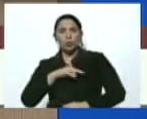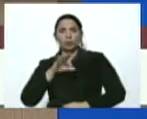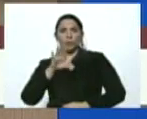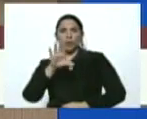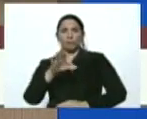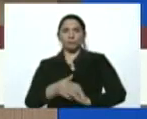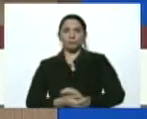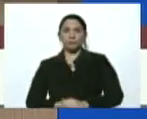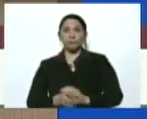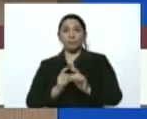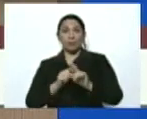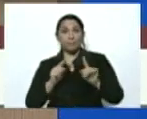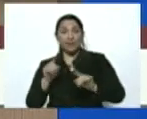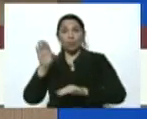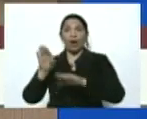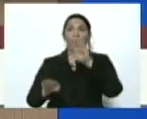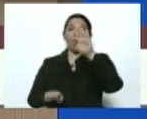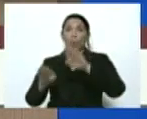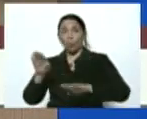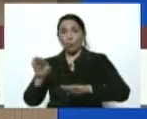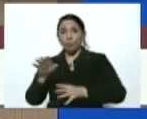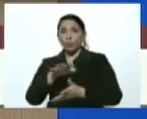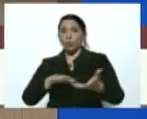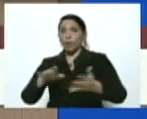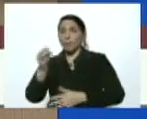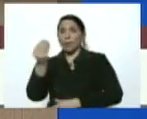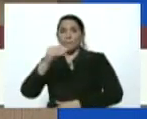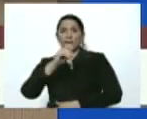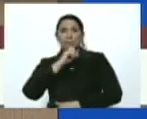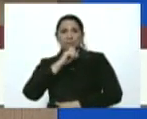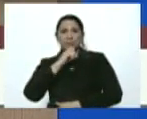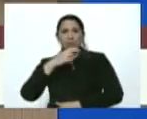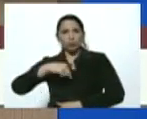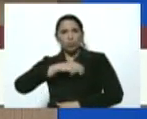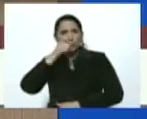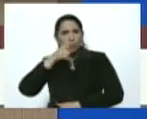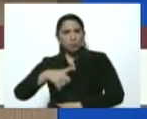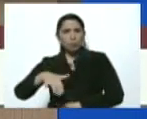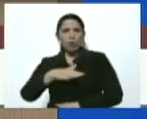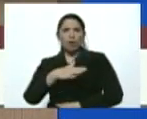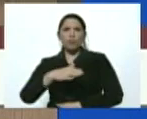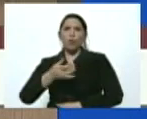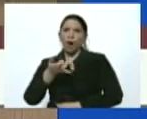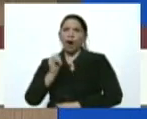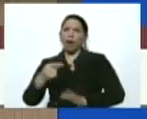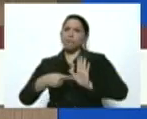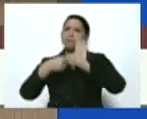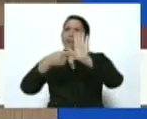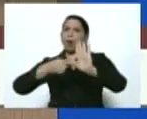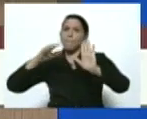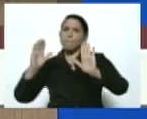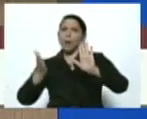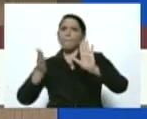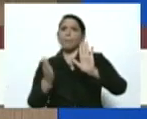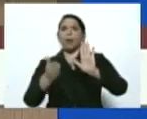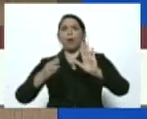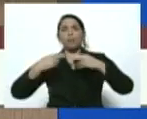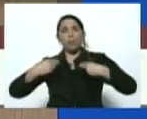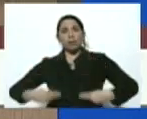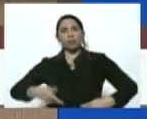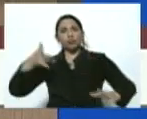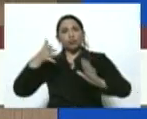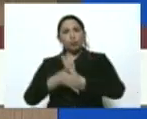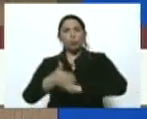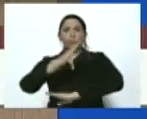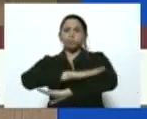pero aún en las circunstancias más difíciles nuestro pueblo está dando lecciones ejemplares a la humanidad sobre